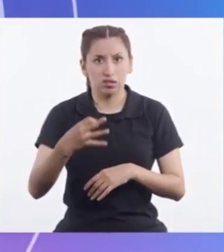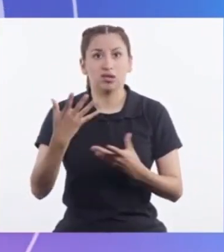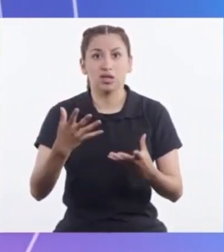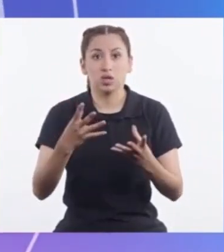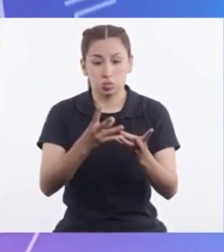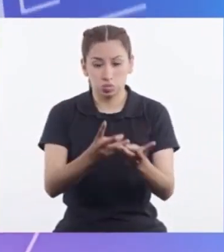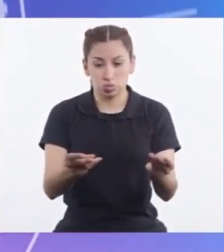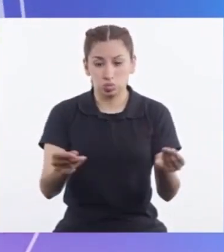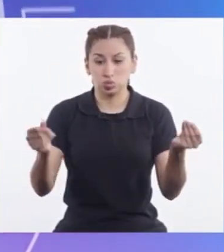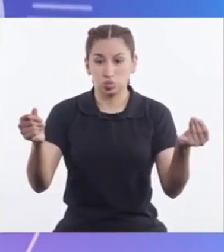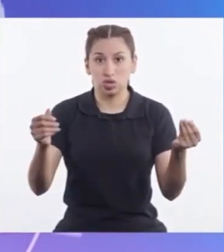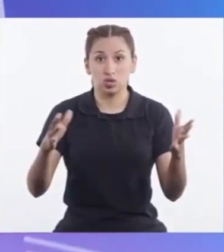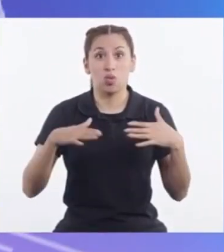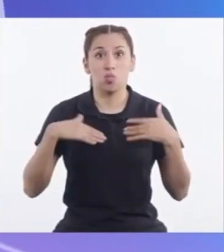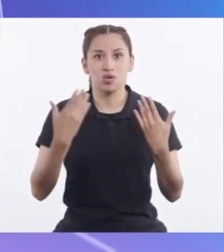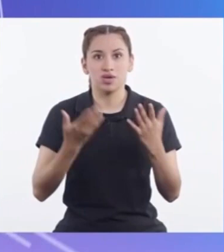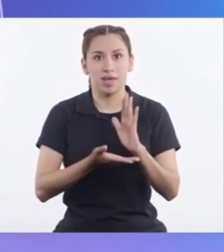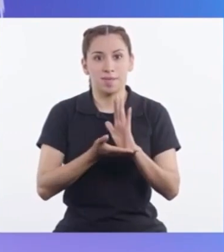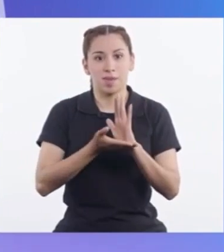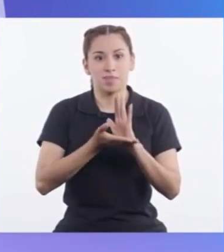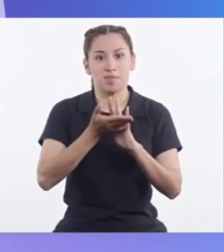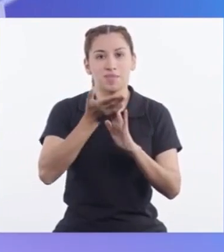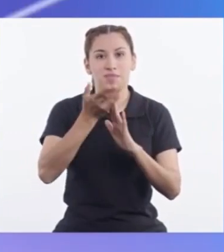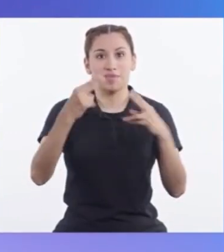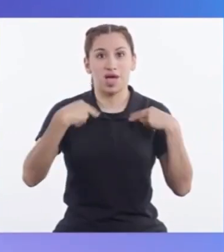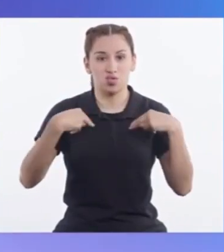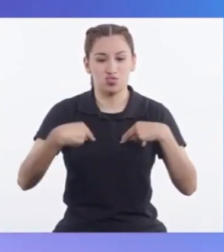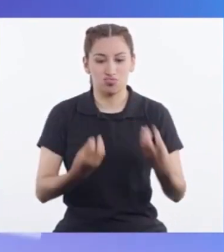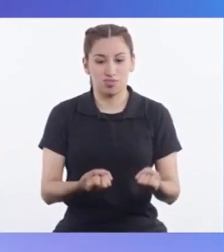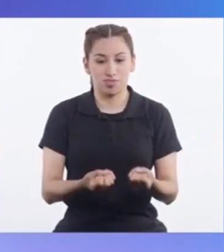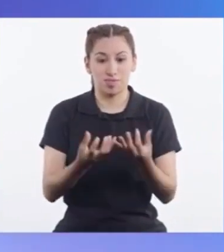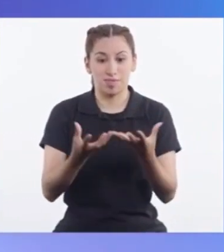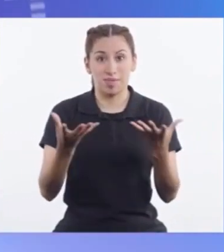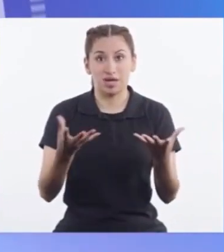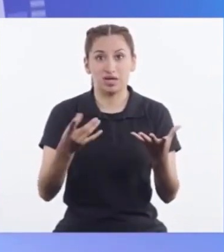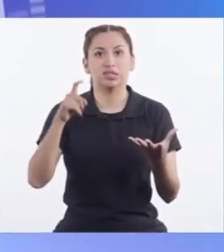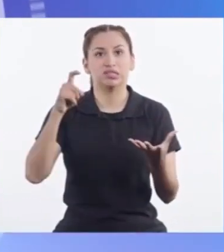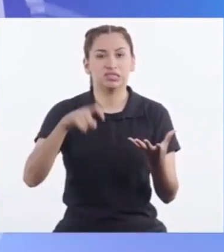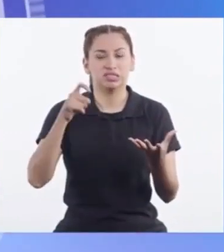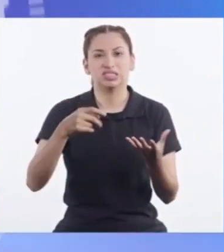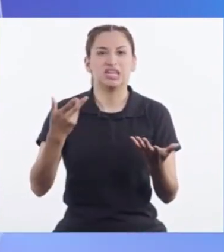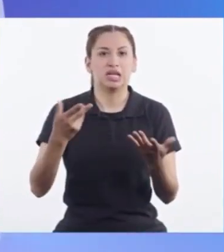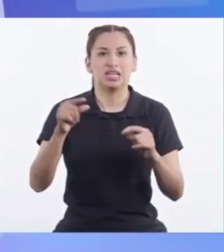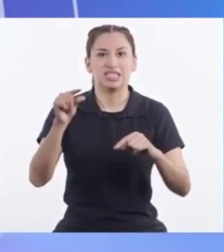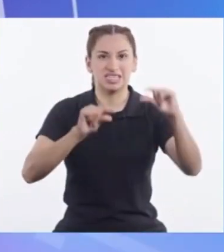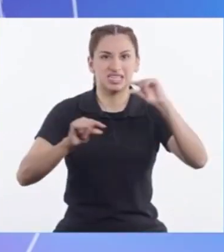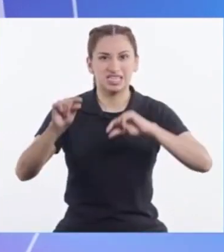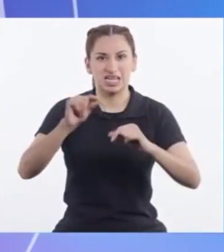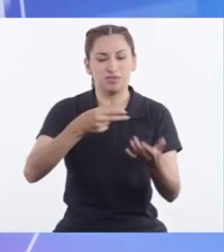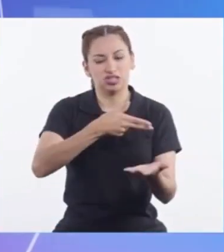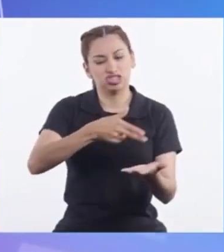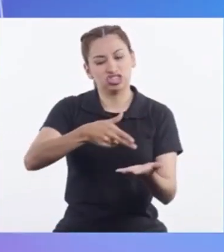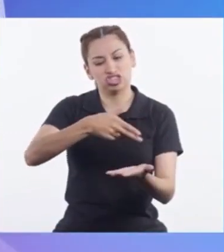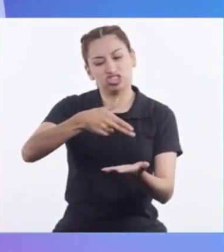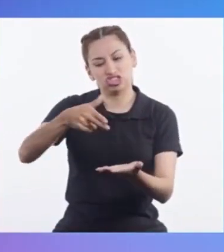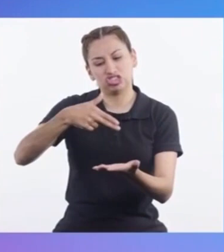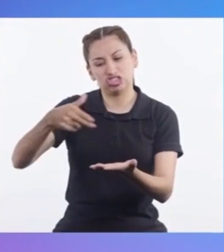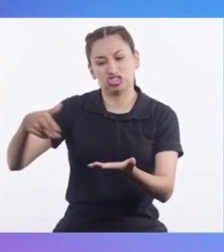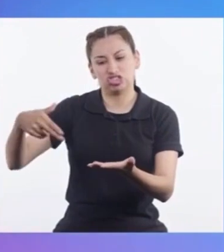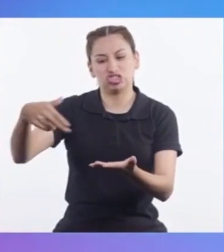para que los suelos Puedan producir mayores nutrientes Es necesario agregarle productos Como